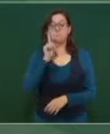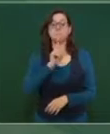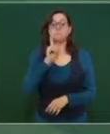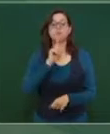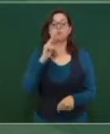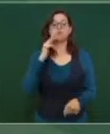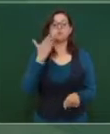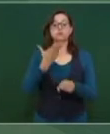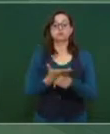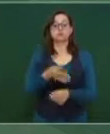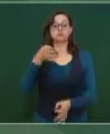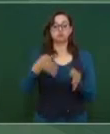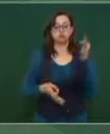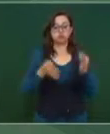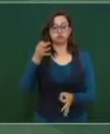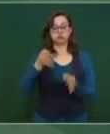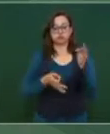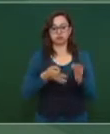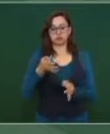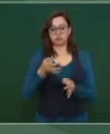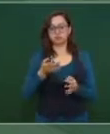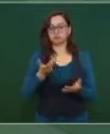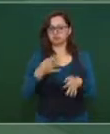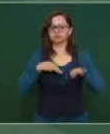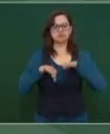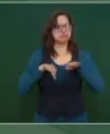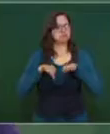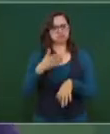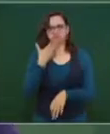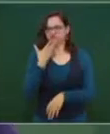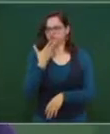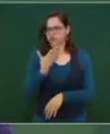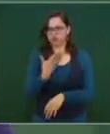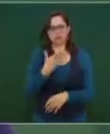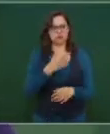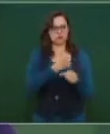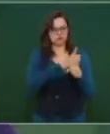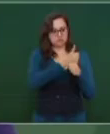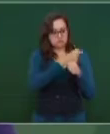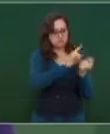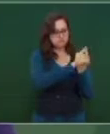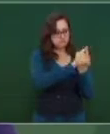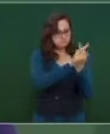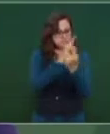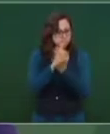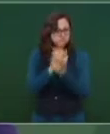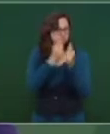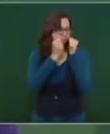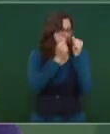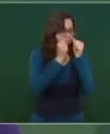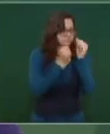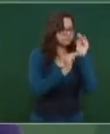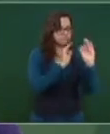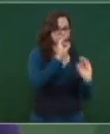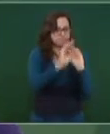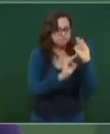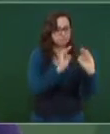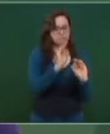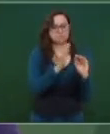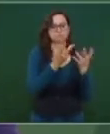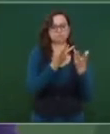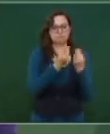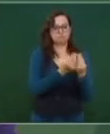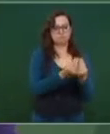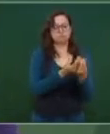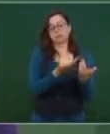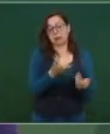primera, se ha apoyado a las víctimas y en este caso, como en otros casos, aún cuando no hay